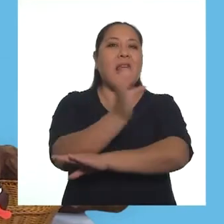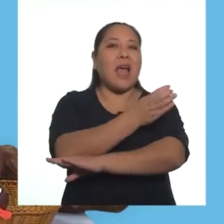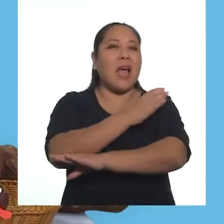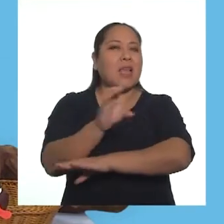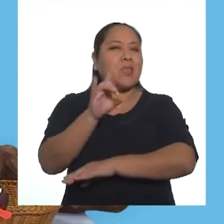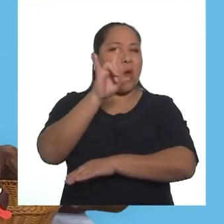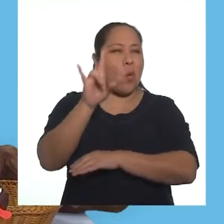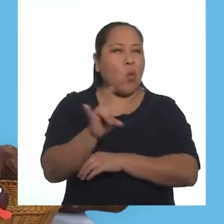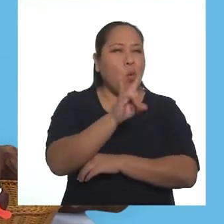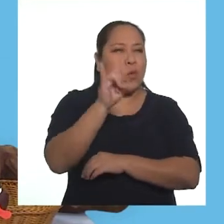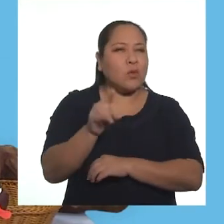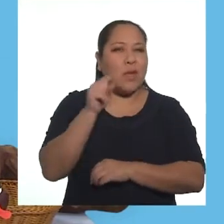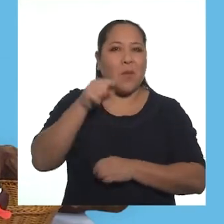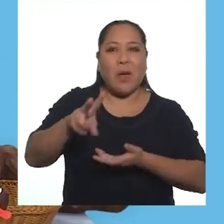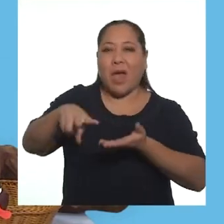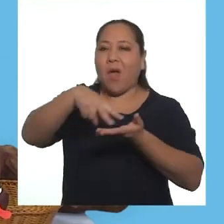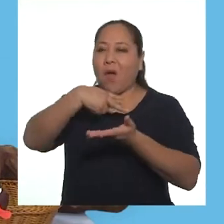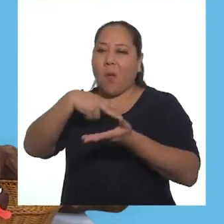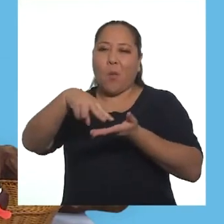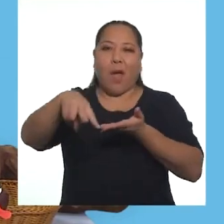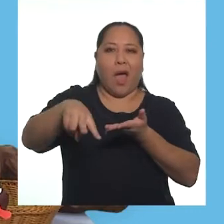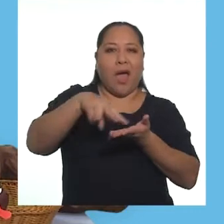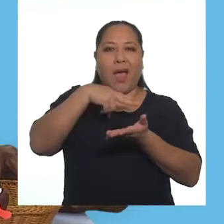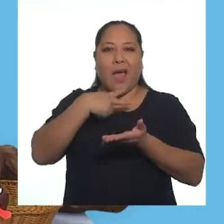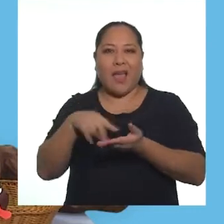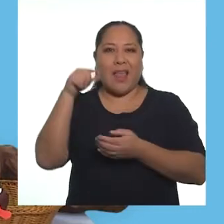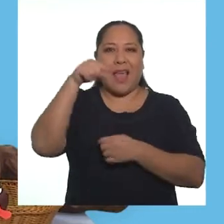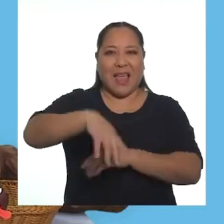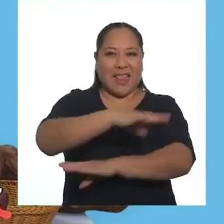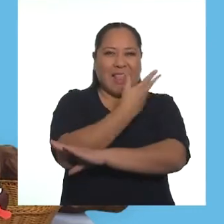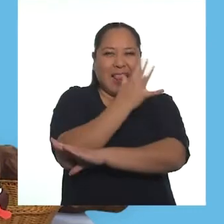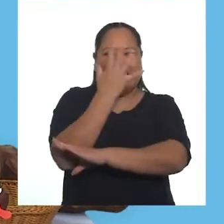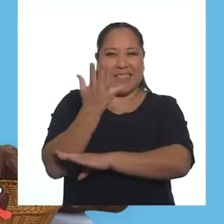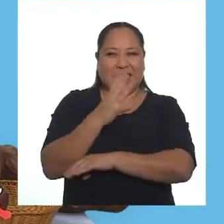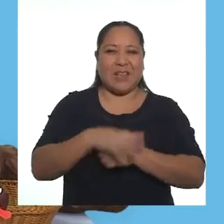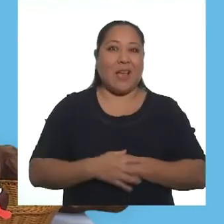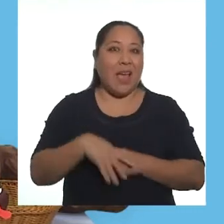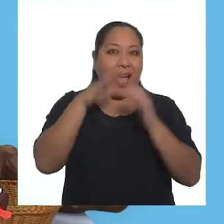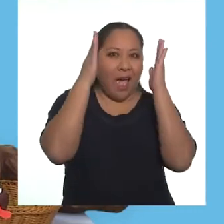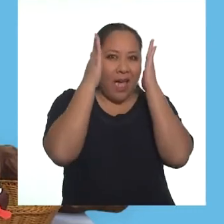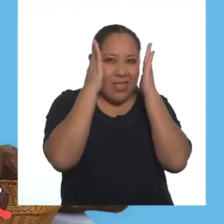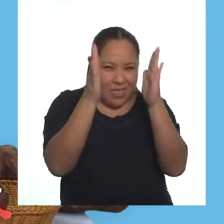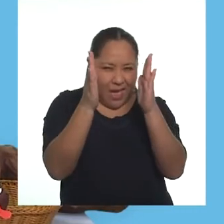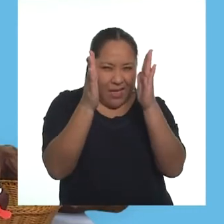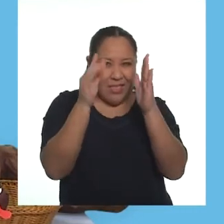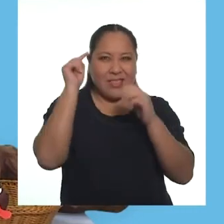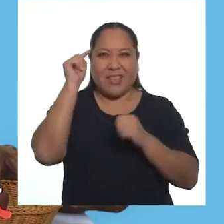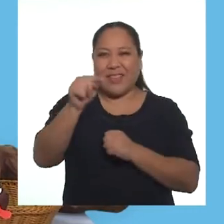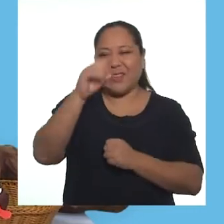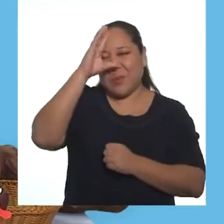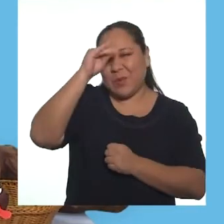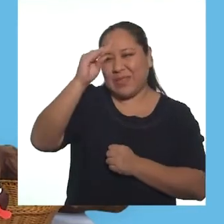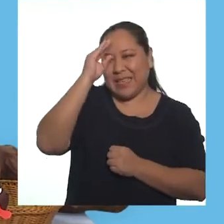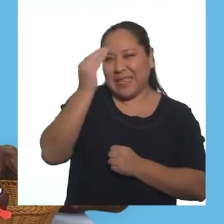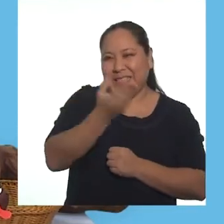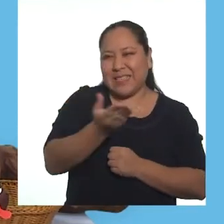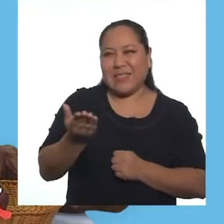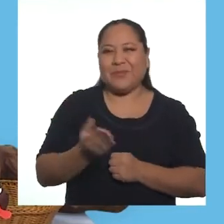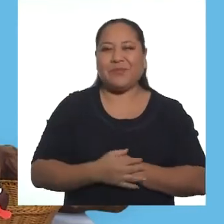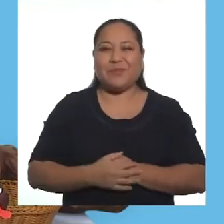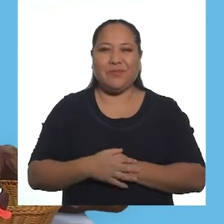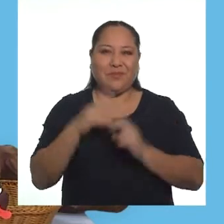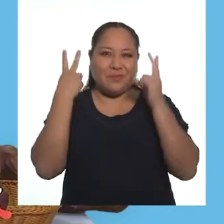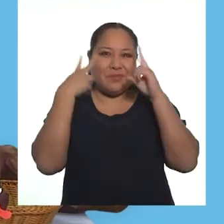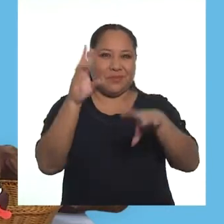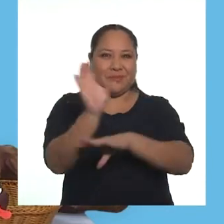presentar la canción que usaremos para bailar al ritmo de la selva. Atentas y atentos,